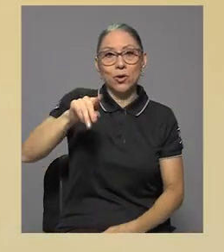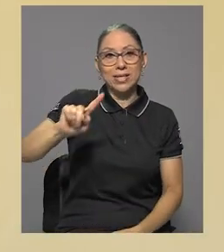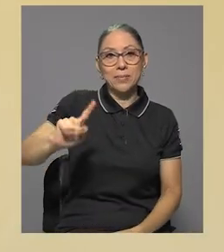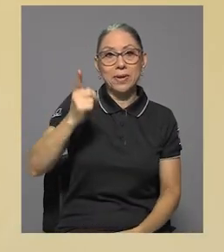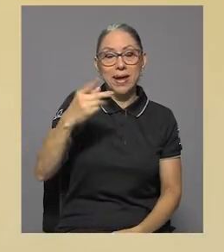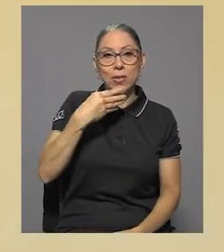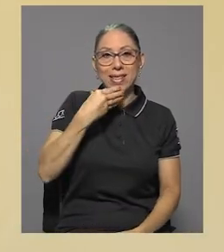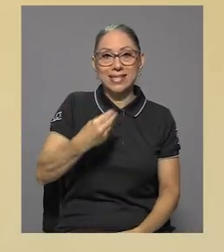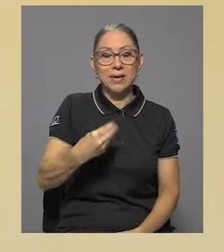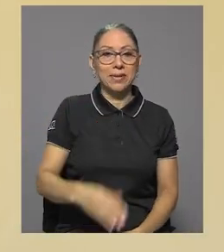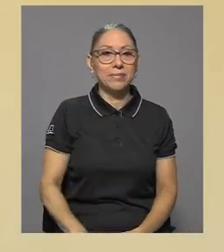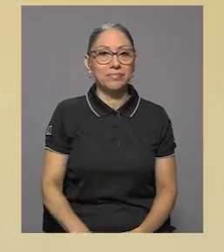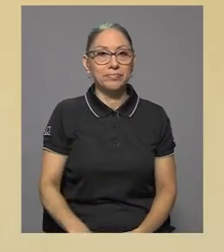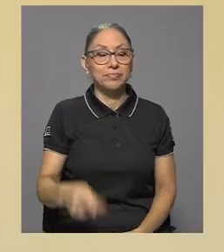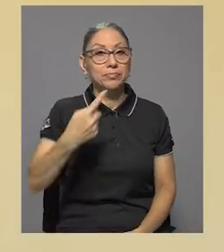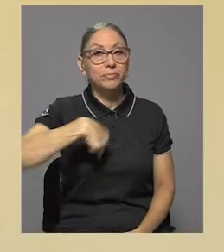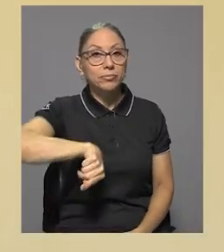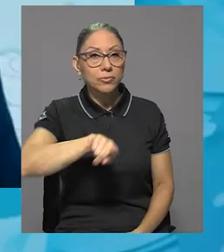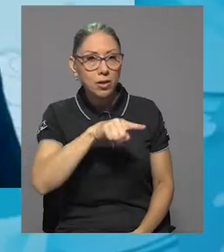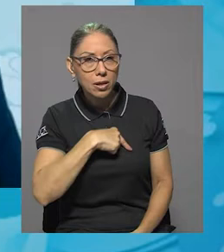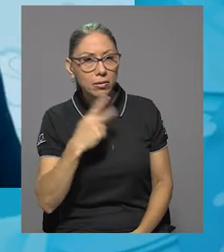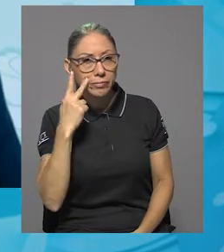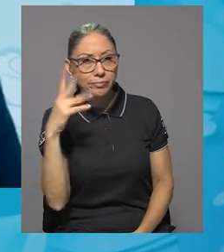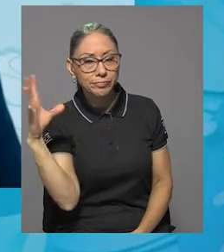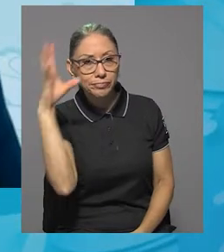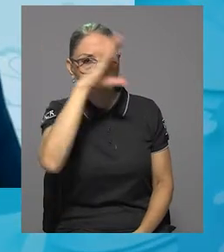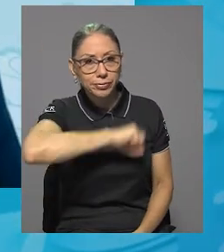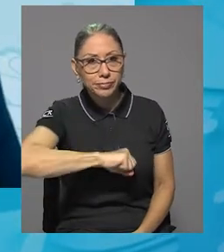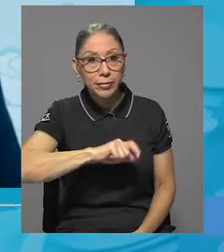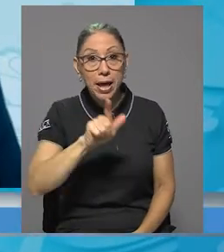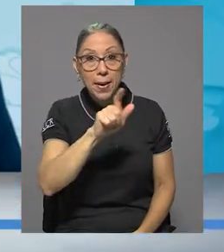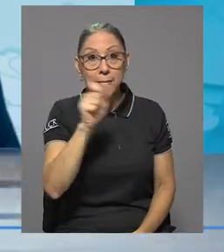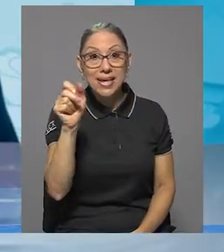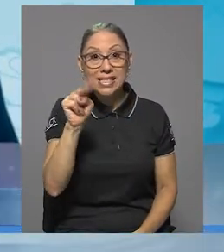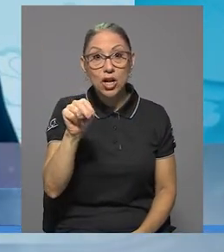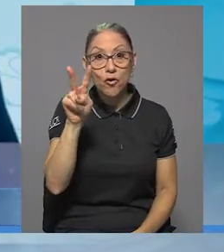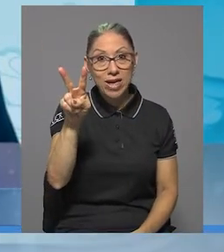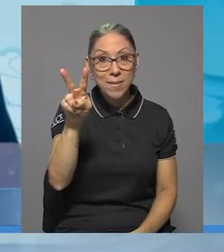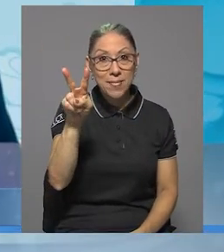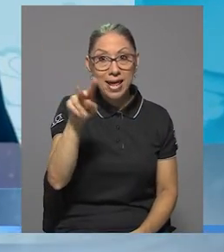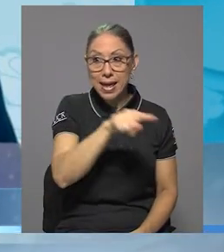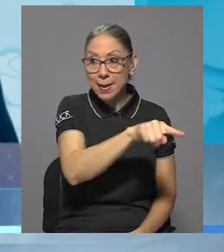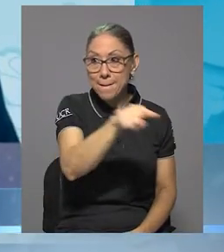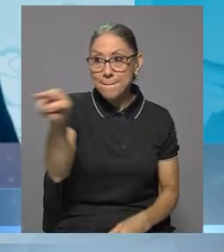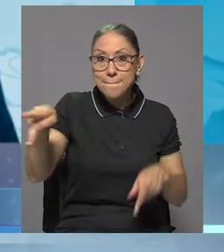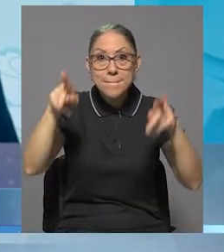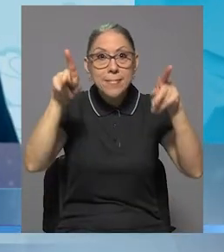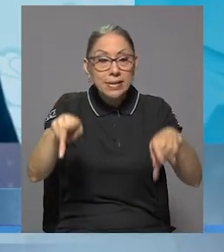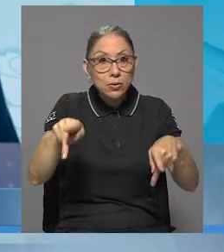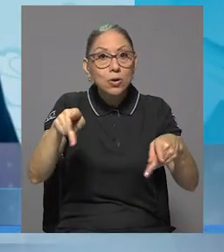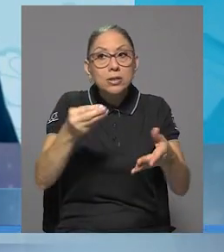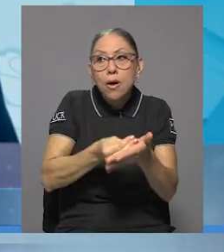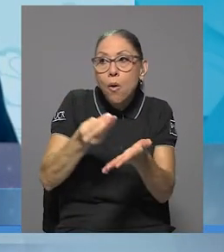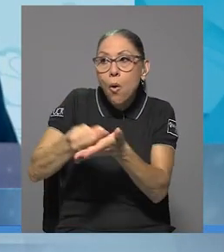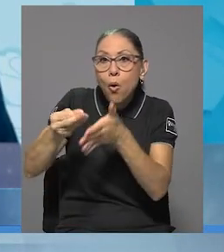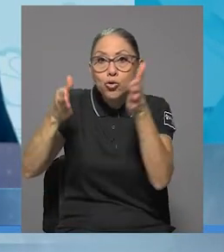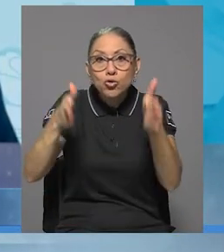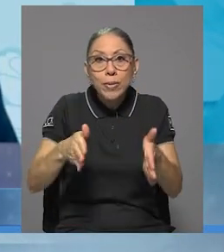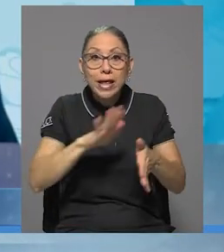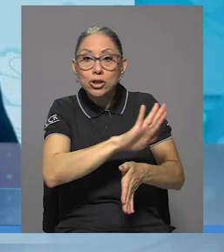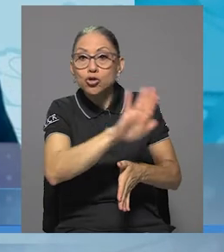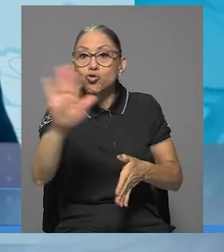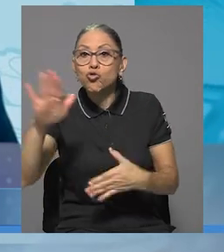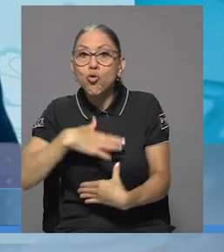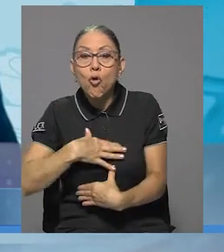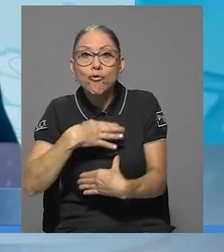diciembre. Lo que observamos es que para noviembre la confianza del consumidor está en una magnitud de